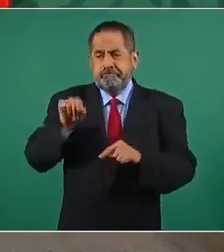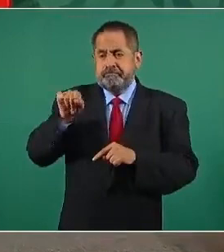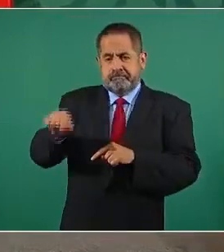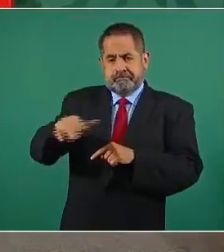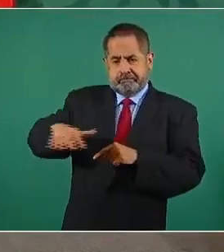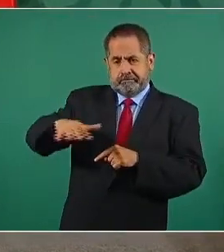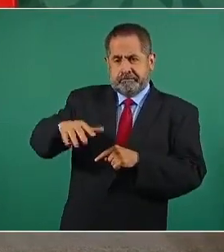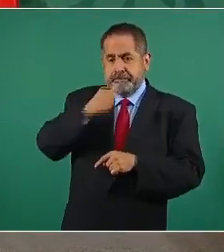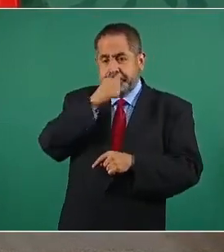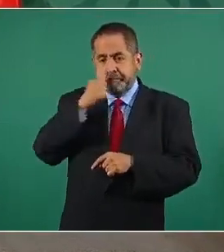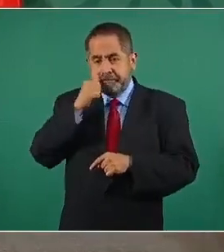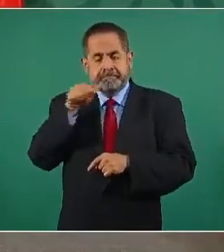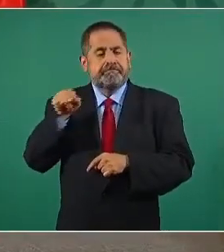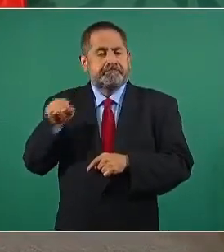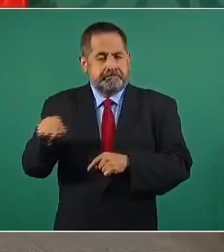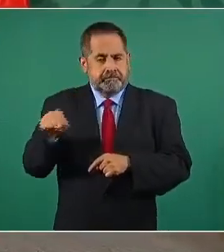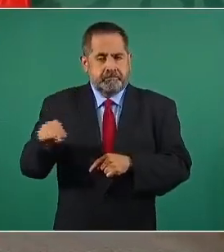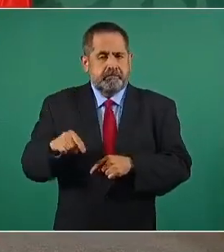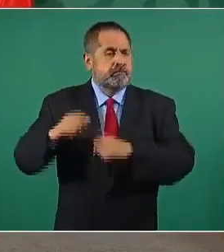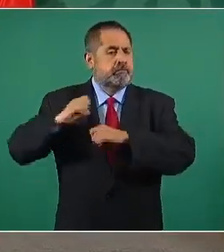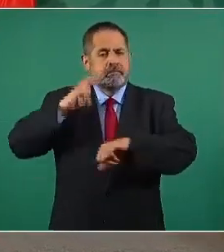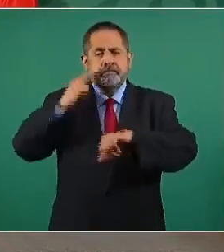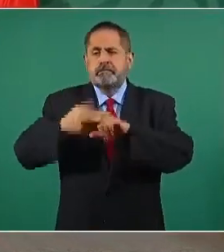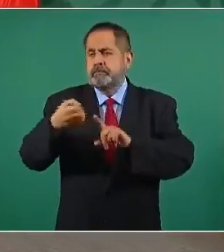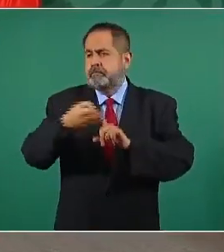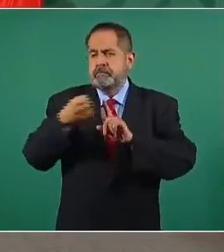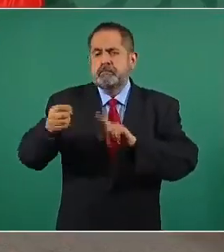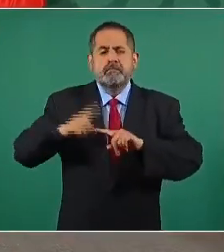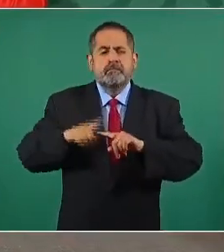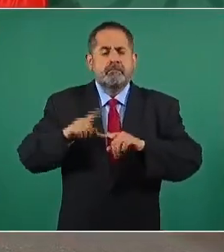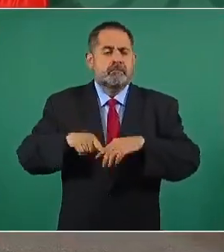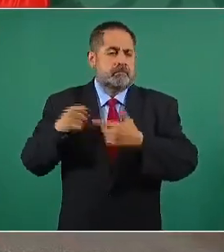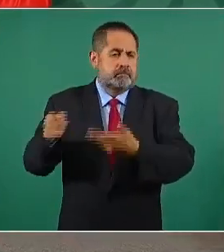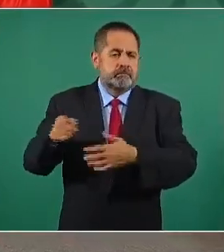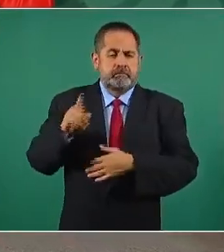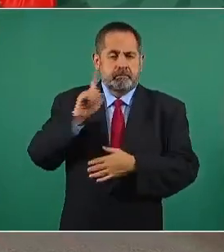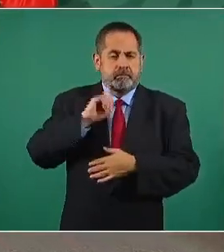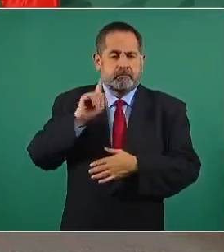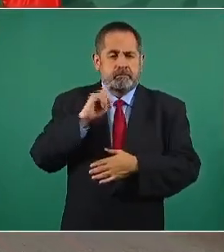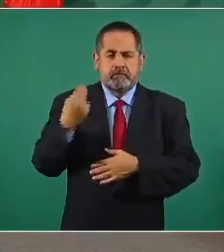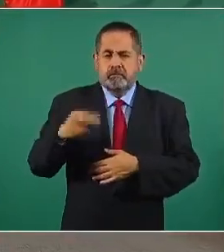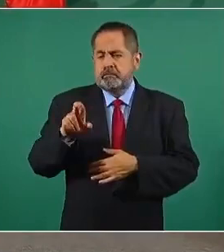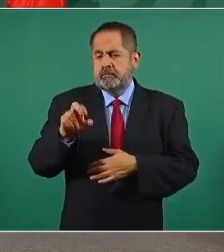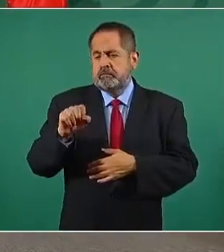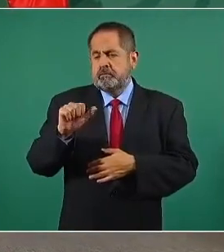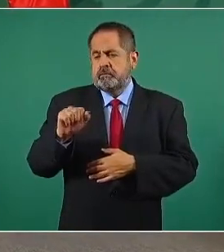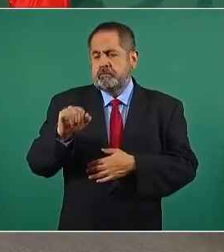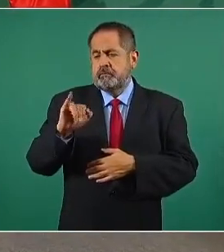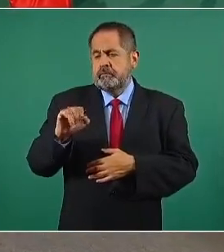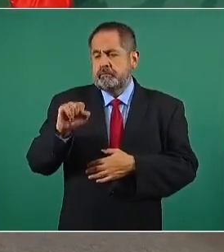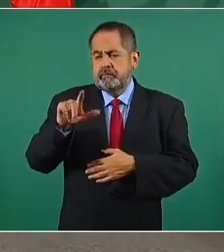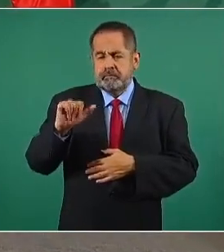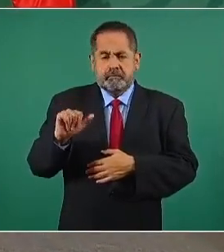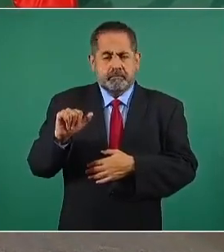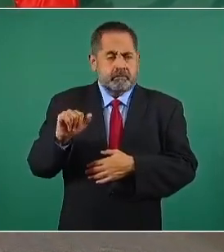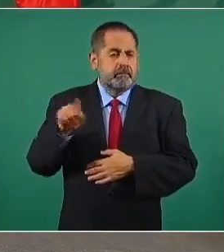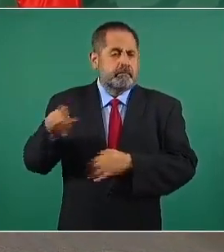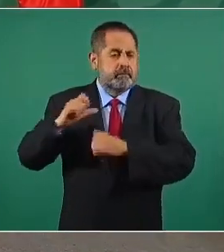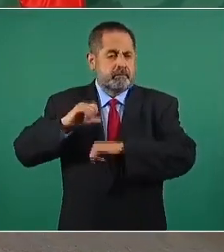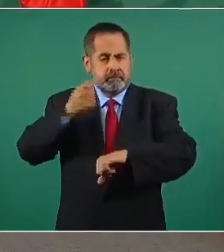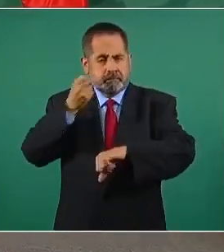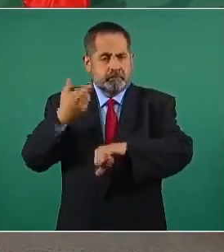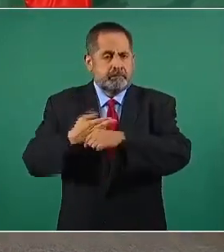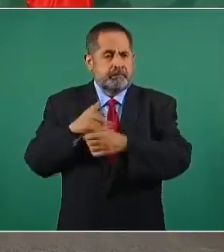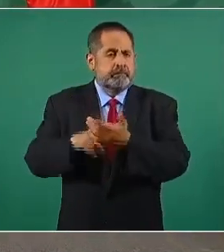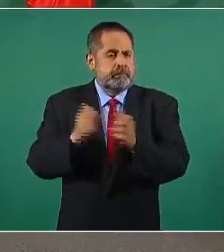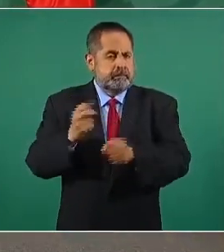Este trabajo está coordinado por Rosa Isela Rodríguez, secretaria de Seguridad, y